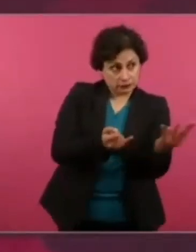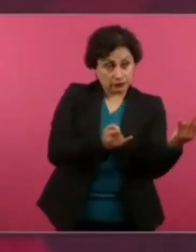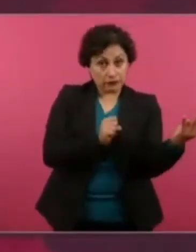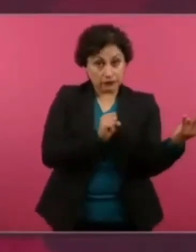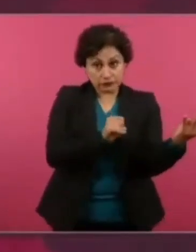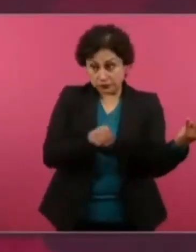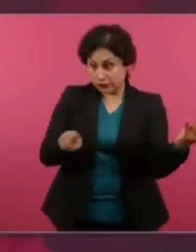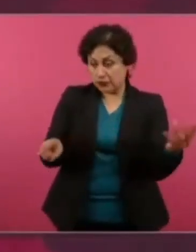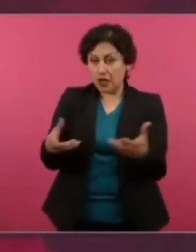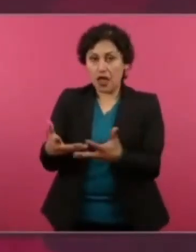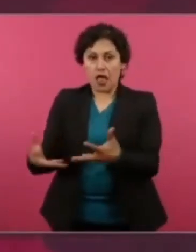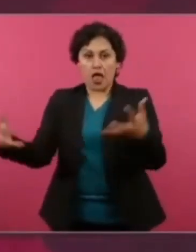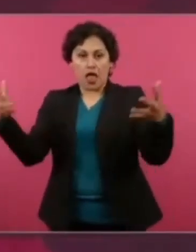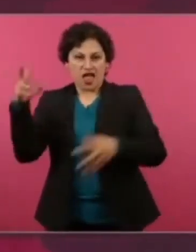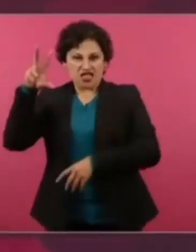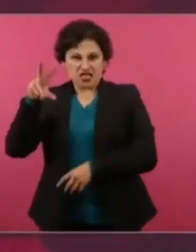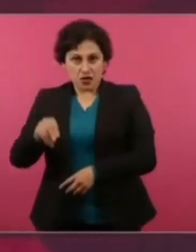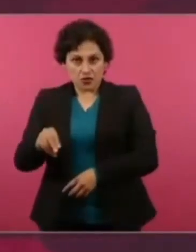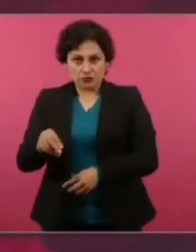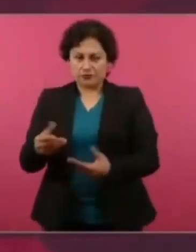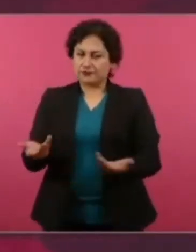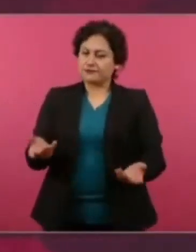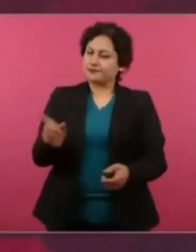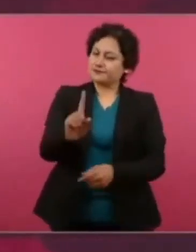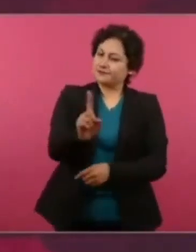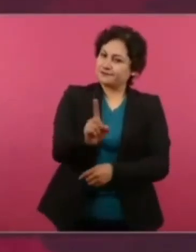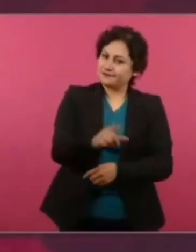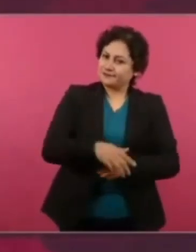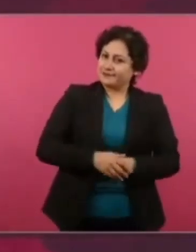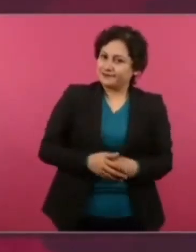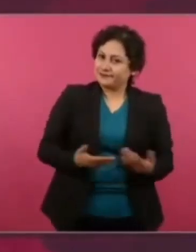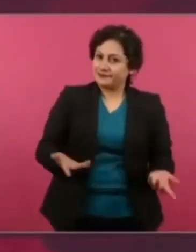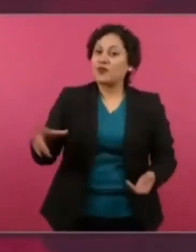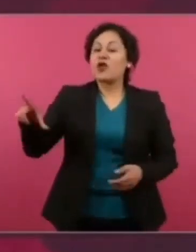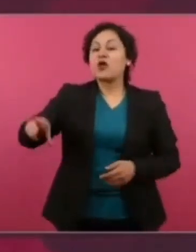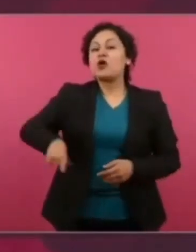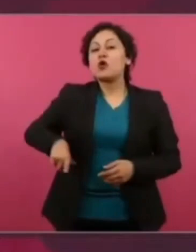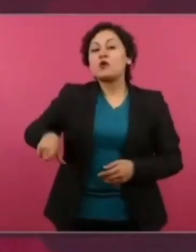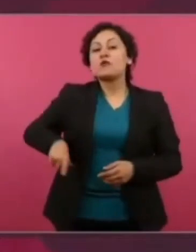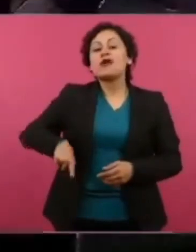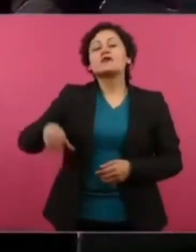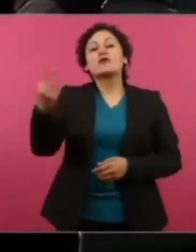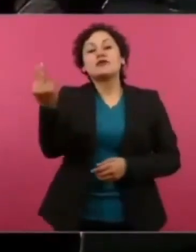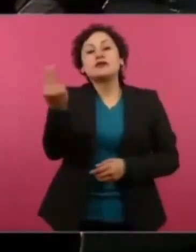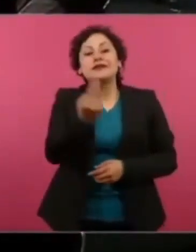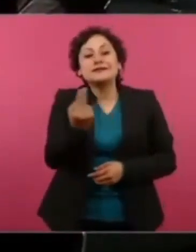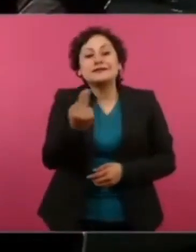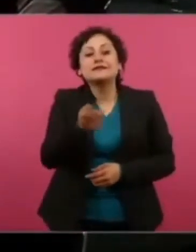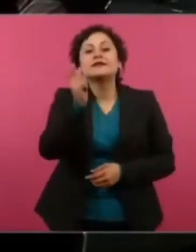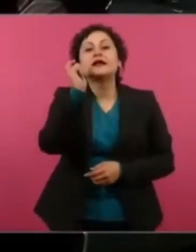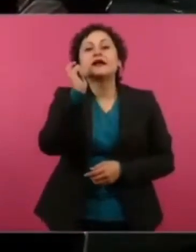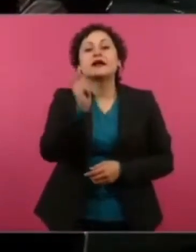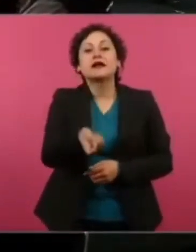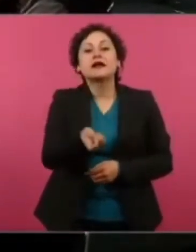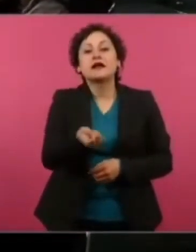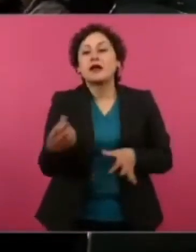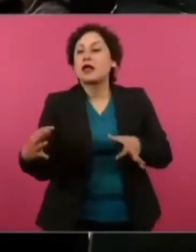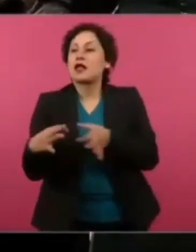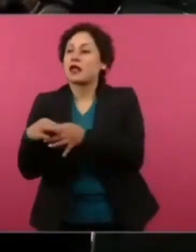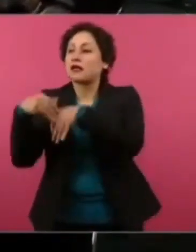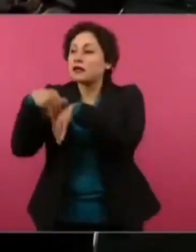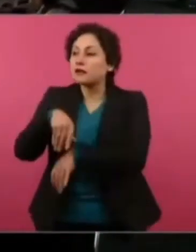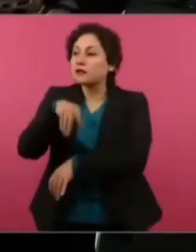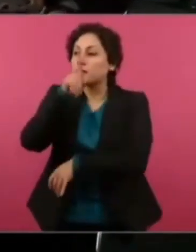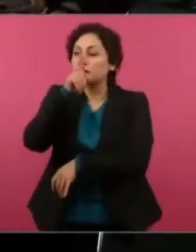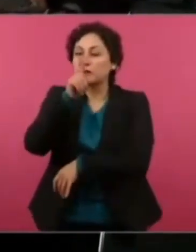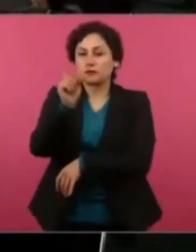Entonces, el gobierno necesita, el gobernante, no ser rehén de nadie. Que no lo